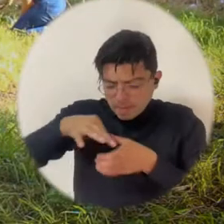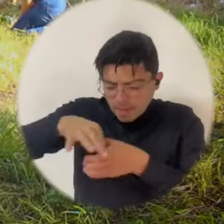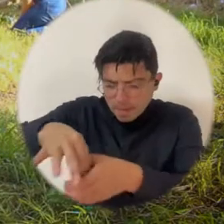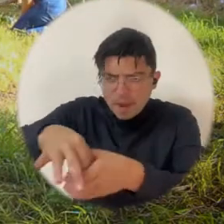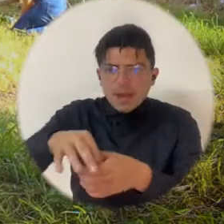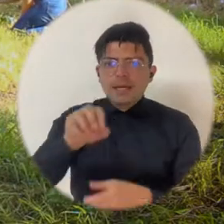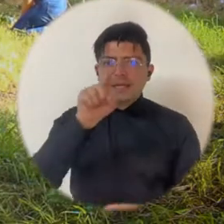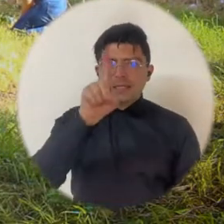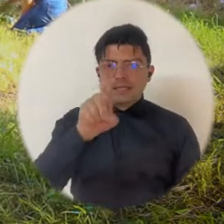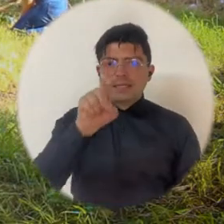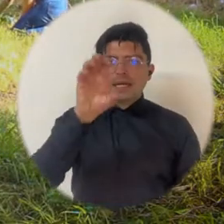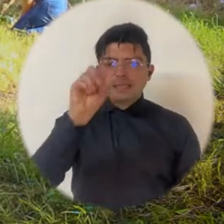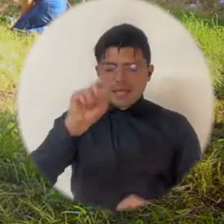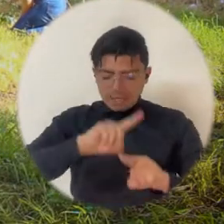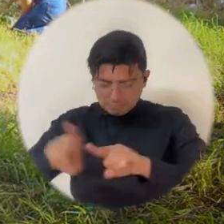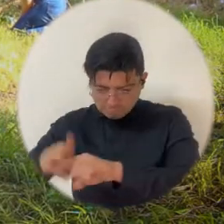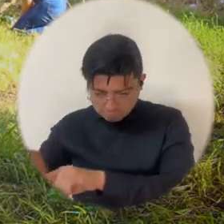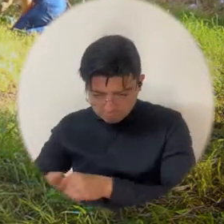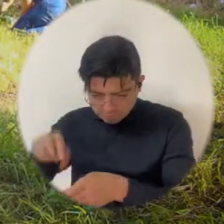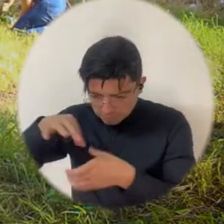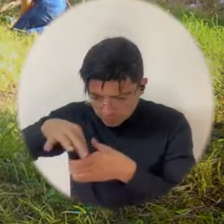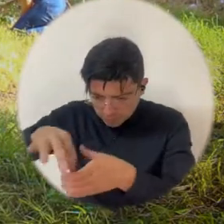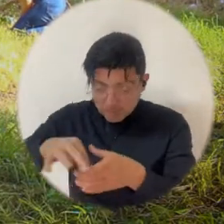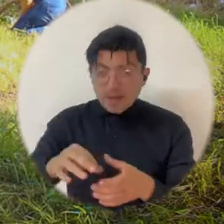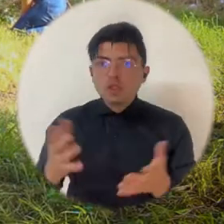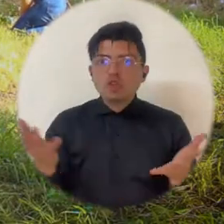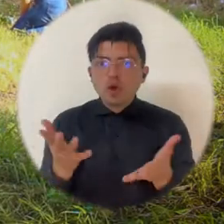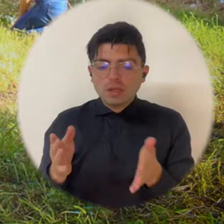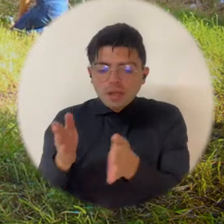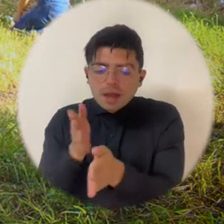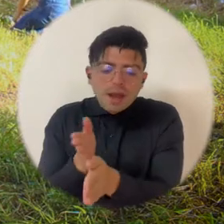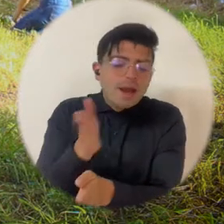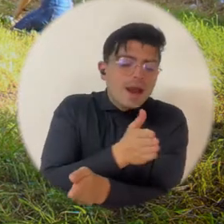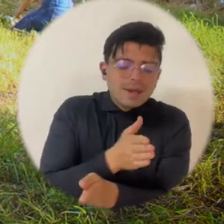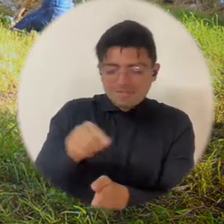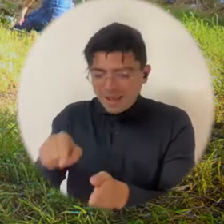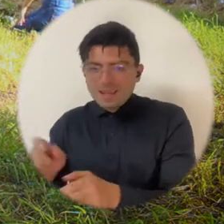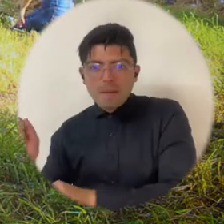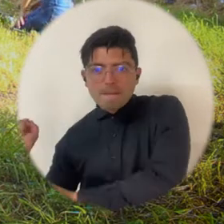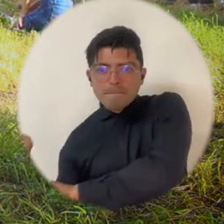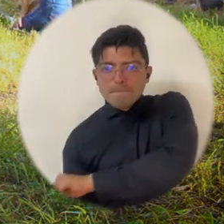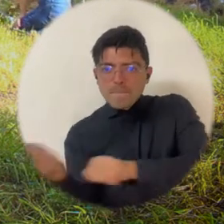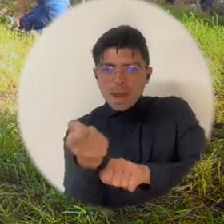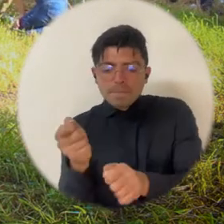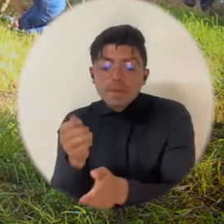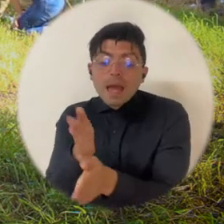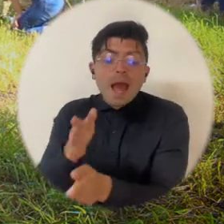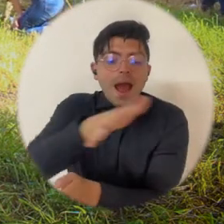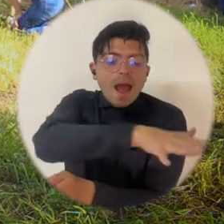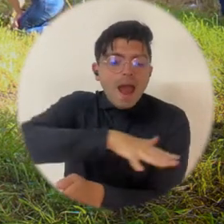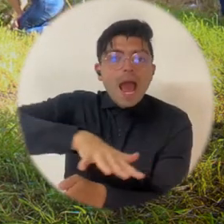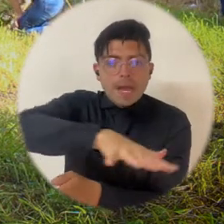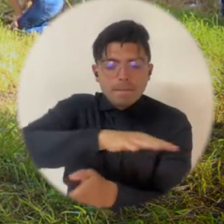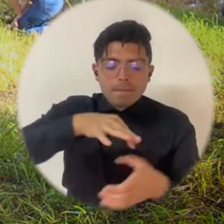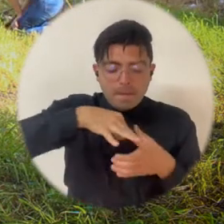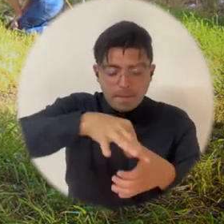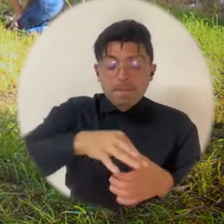Se sembraron aproximadamente 60 ejemplares detrás de la zona de softball